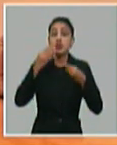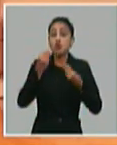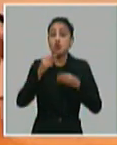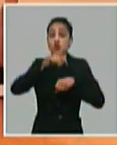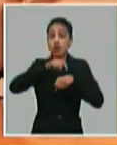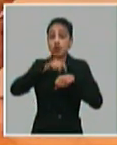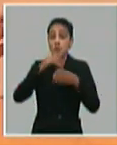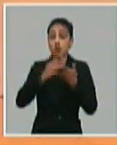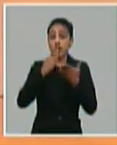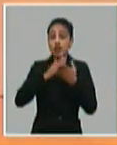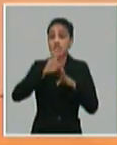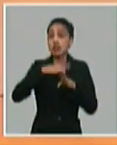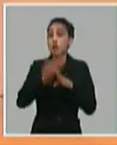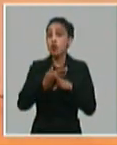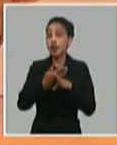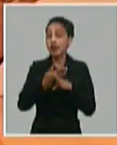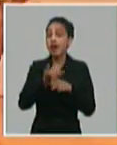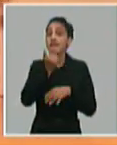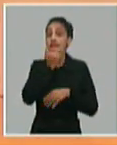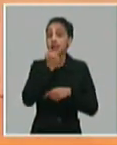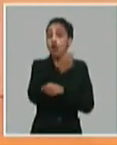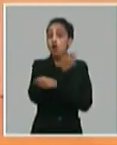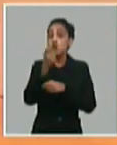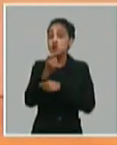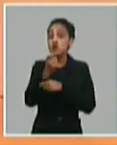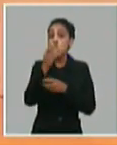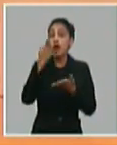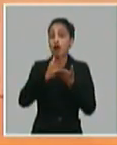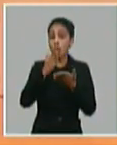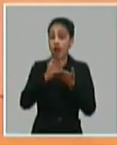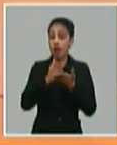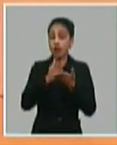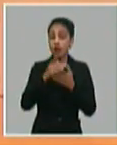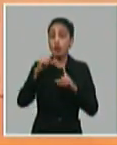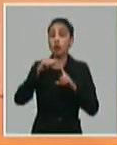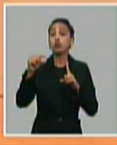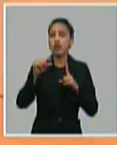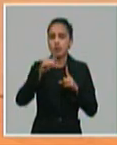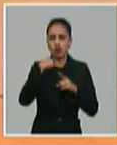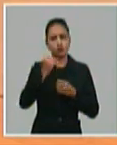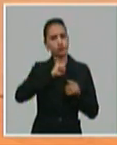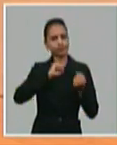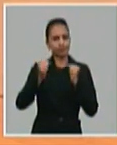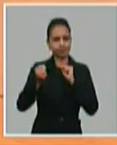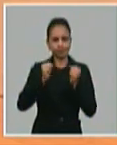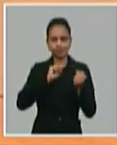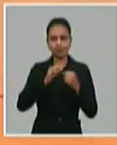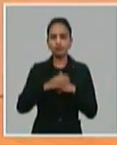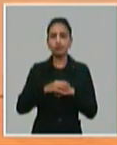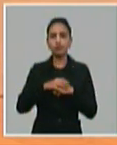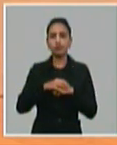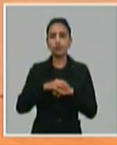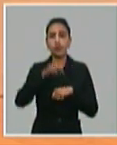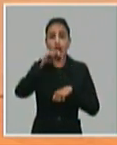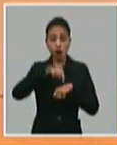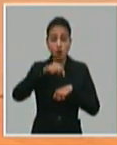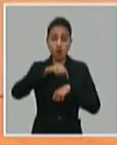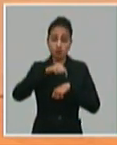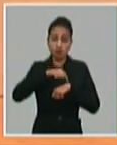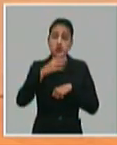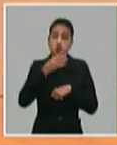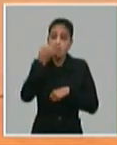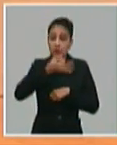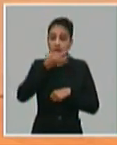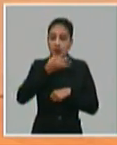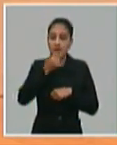se pondría en riesgo el curso escolar. Es decir, un tema, pero que está bajo control. Ahora, yo hablaba de las afectaciones